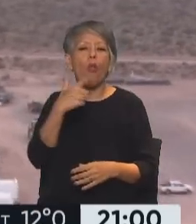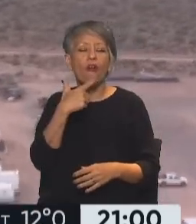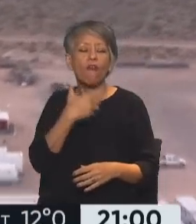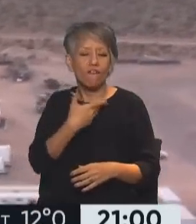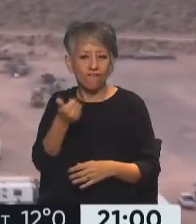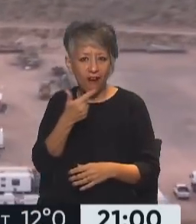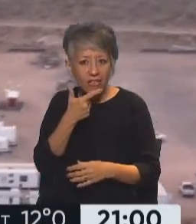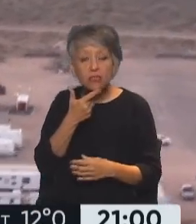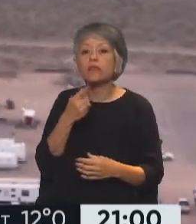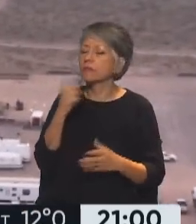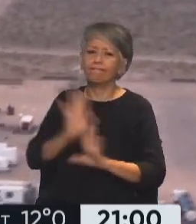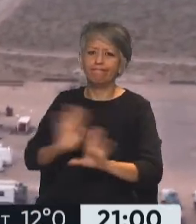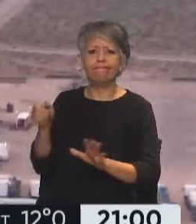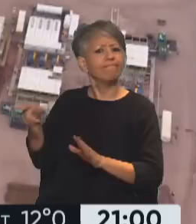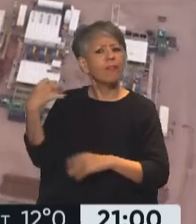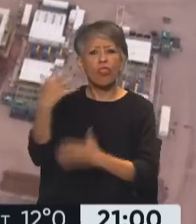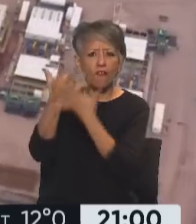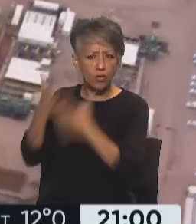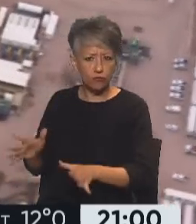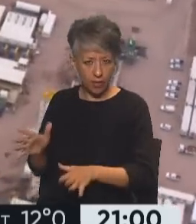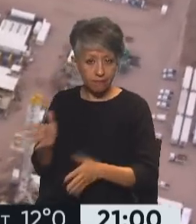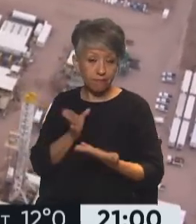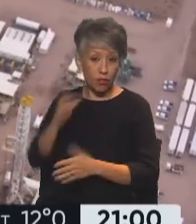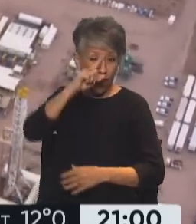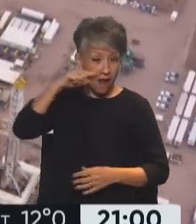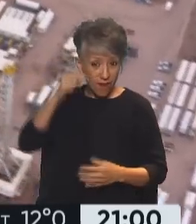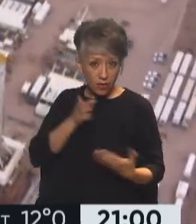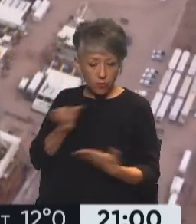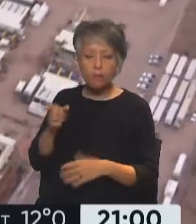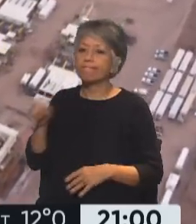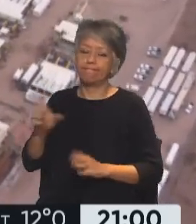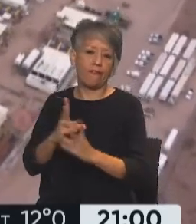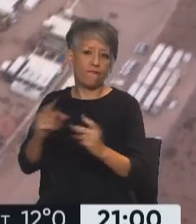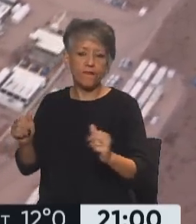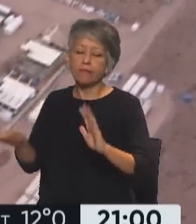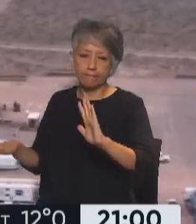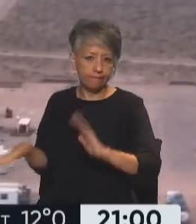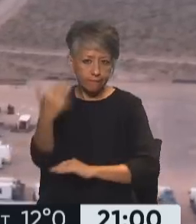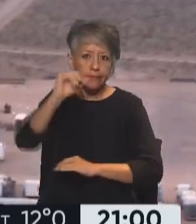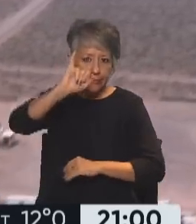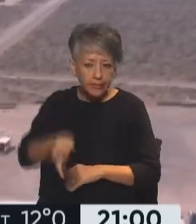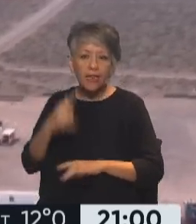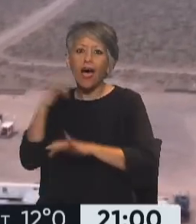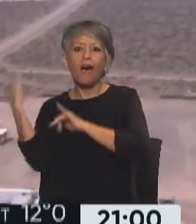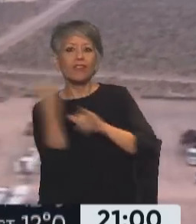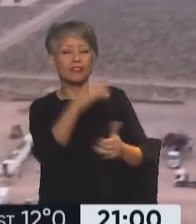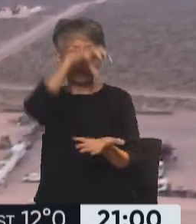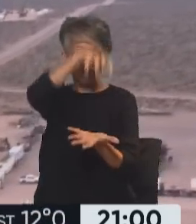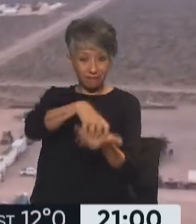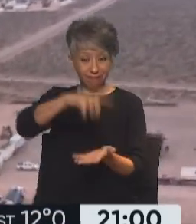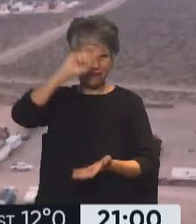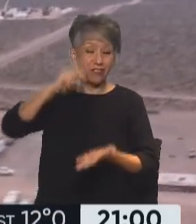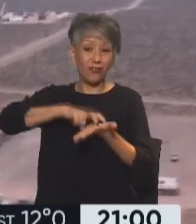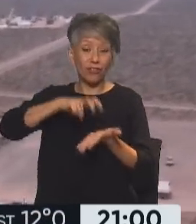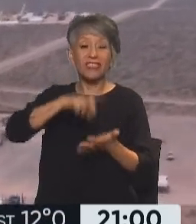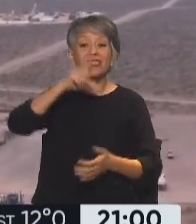pidió la renuncia al ministro de Desarrollo Productivo, Matías Culfas. La salida del funcionario fue confirmada a la Agencia Nacional de Noticias Telam por la